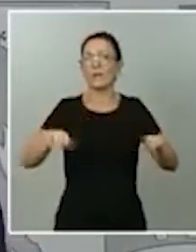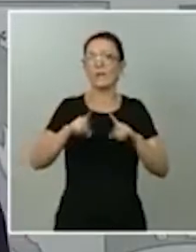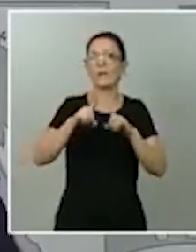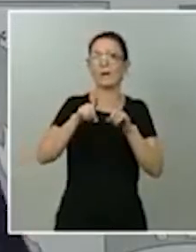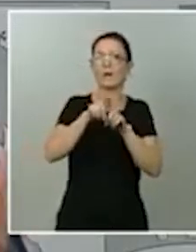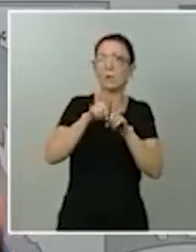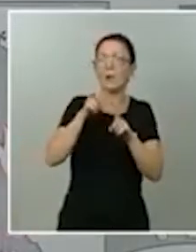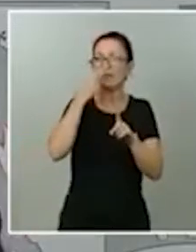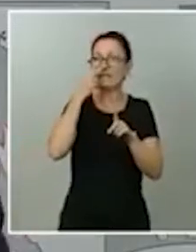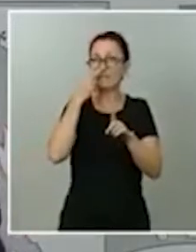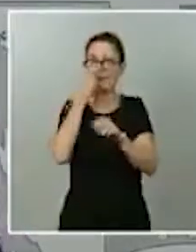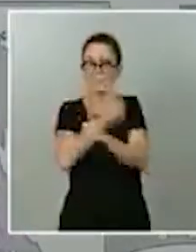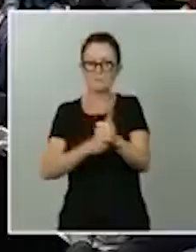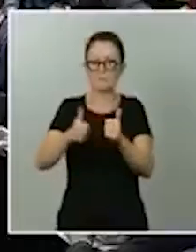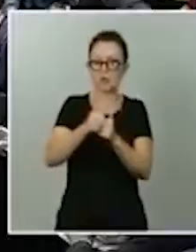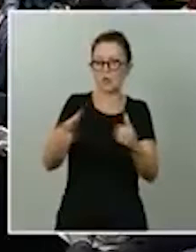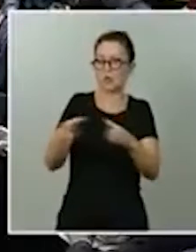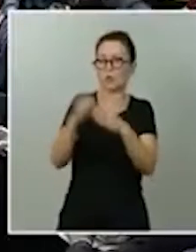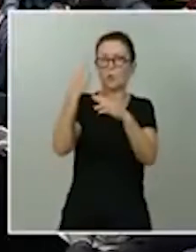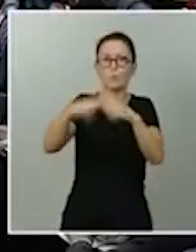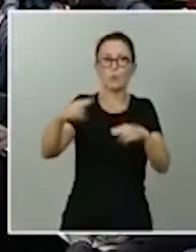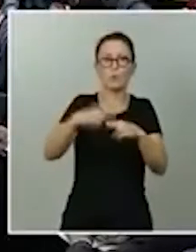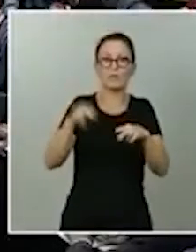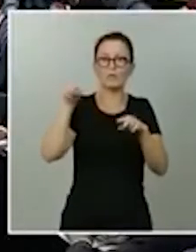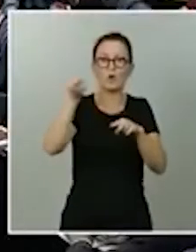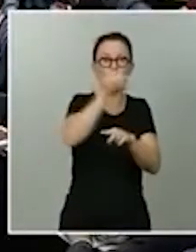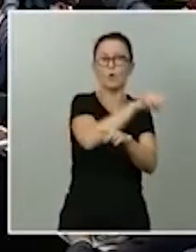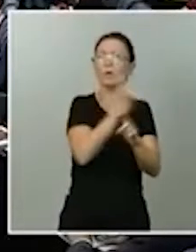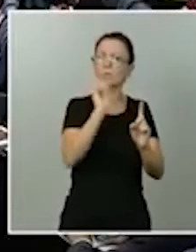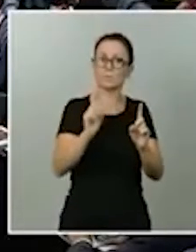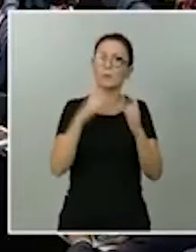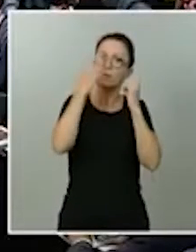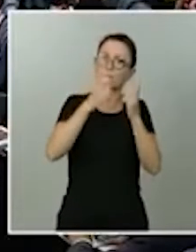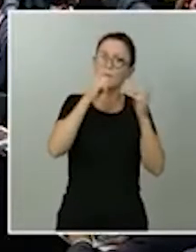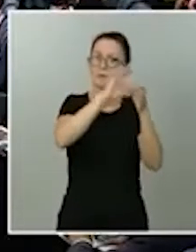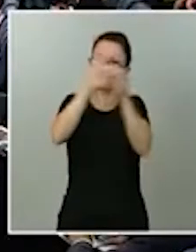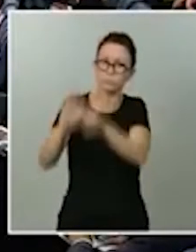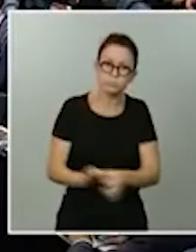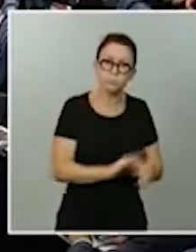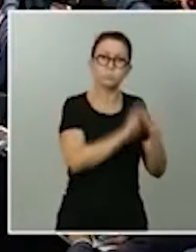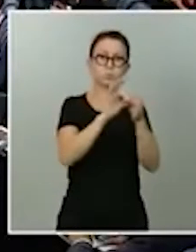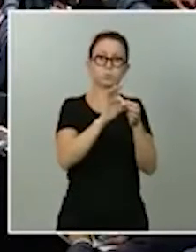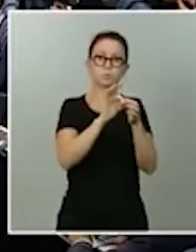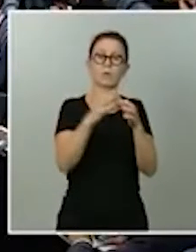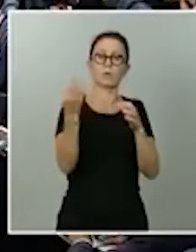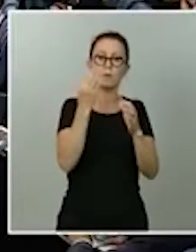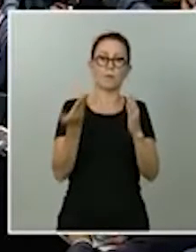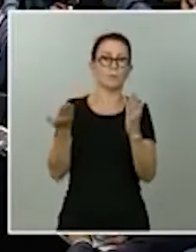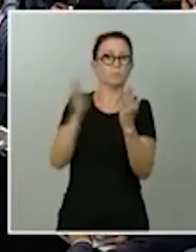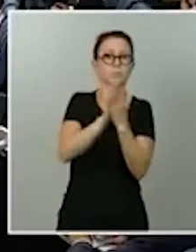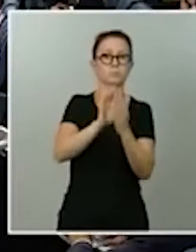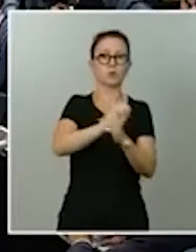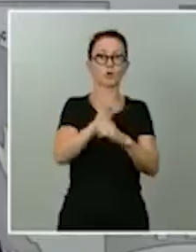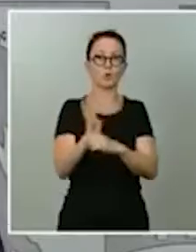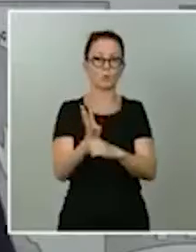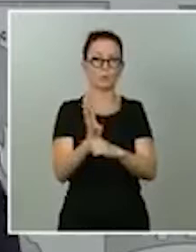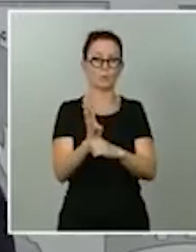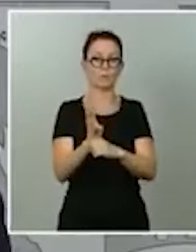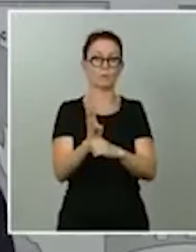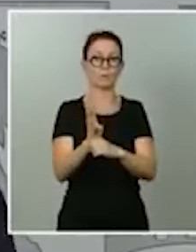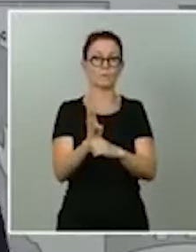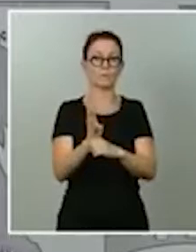de una formación política o de otra, o gobiernos de coalición. Por tanto, todos nos sentimos concernidos e interpelados. Por tanto, una unidad